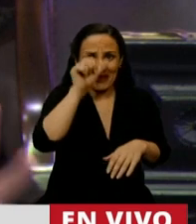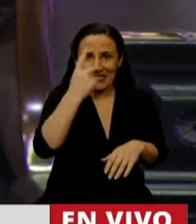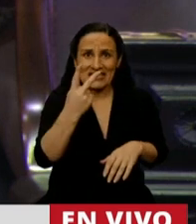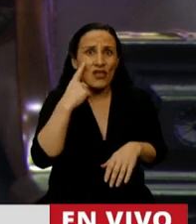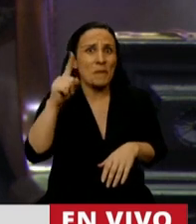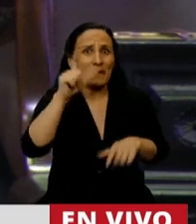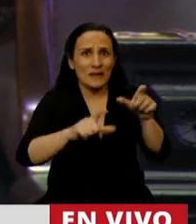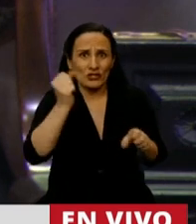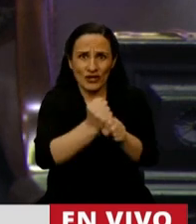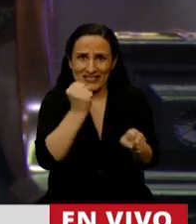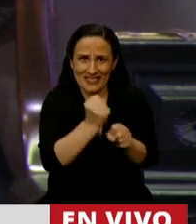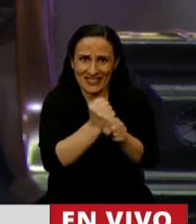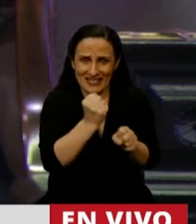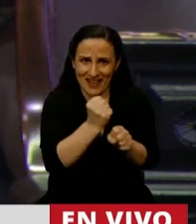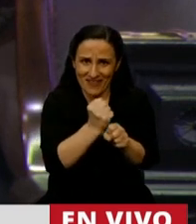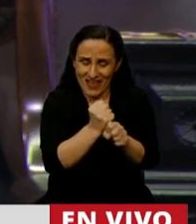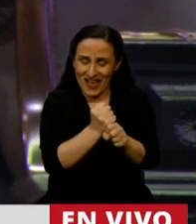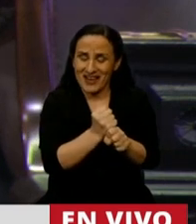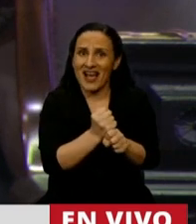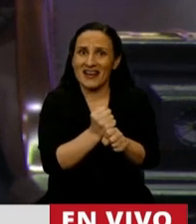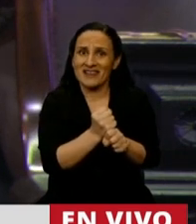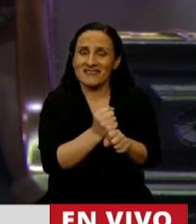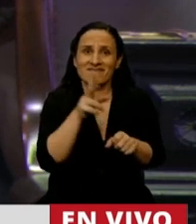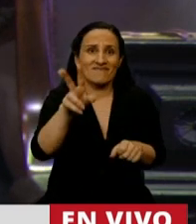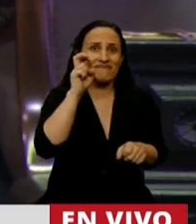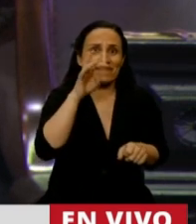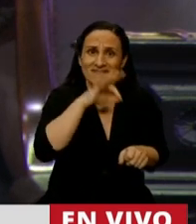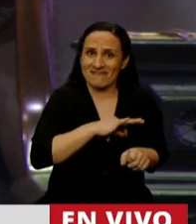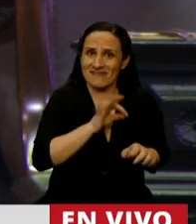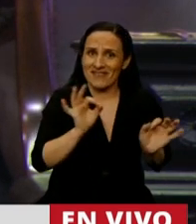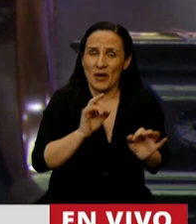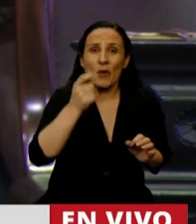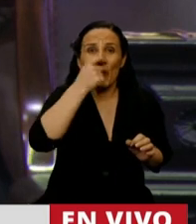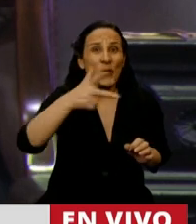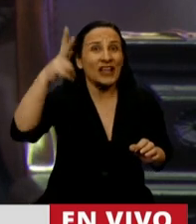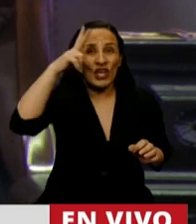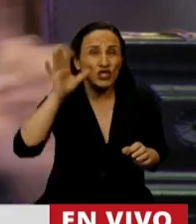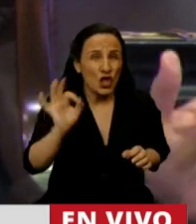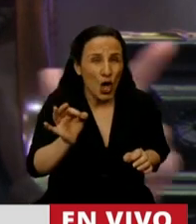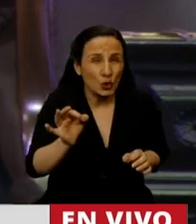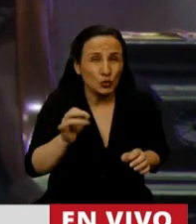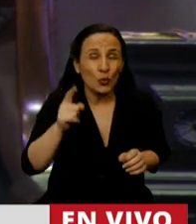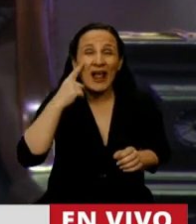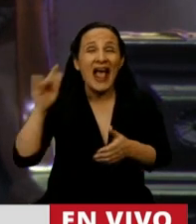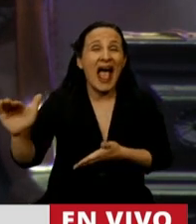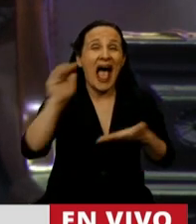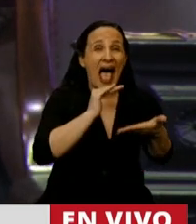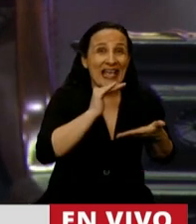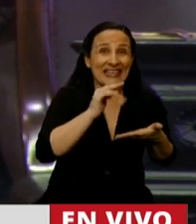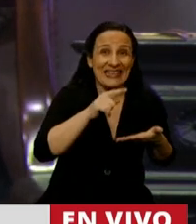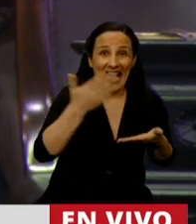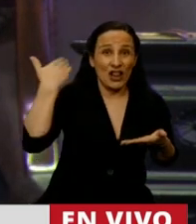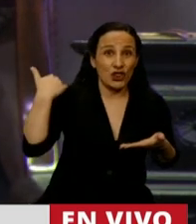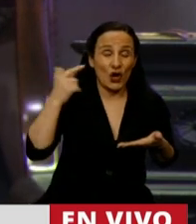trabajadores, 62.000 personas que no cobran al día de hoy, 28 de octubre, el aguinaldo que debieron haber